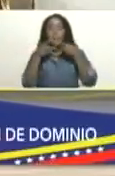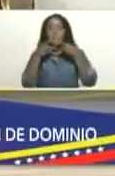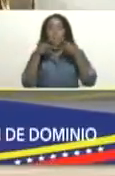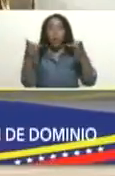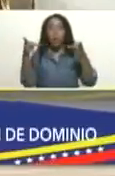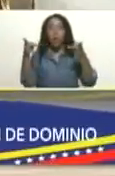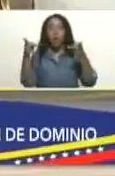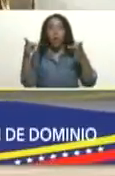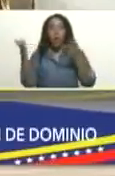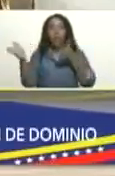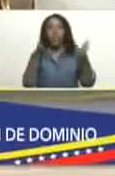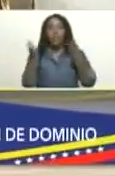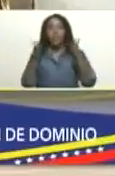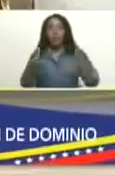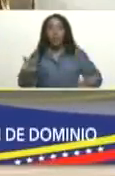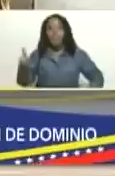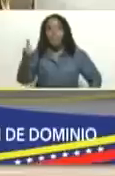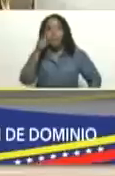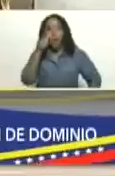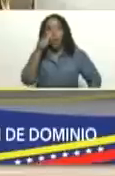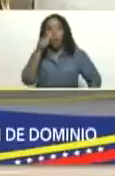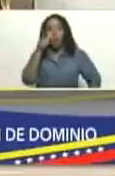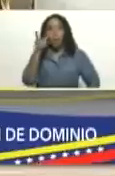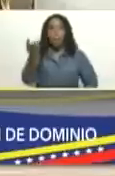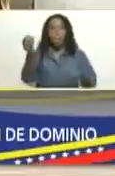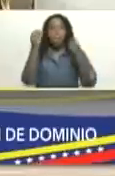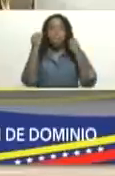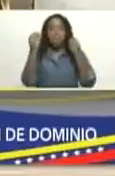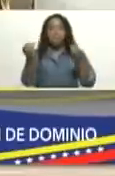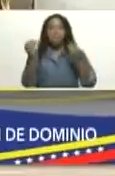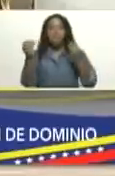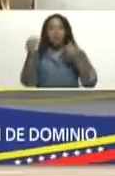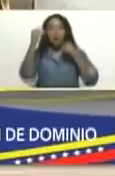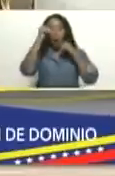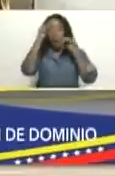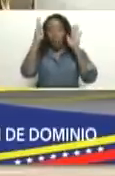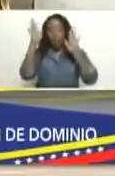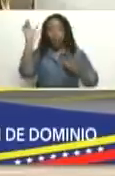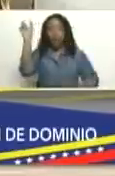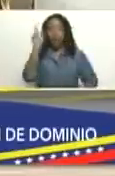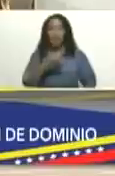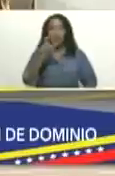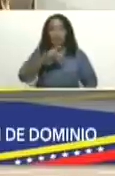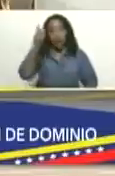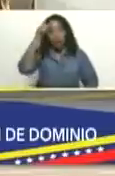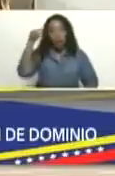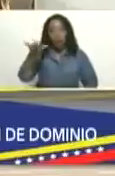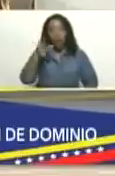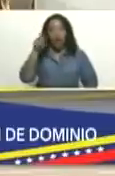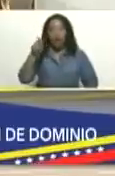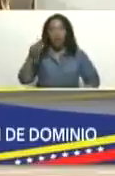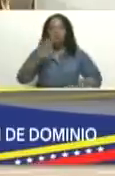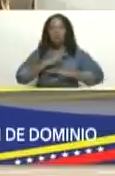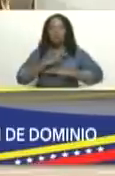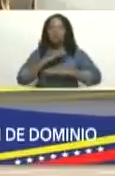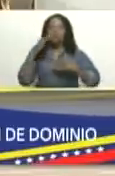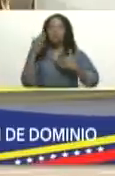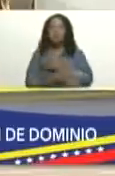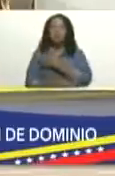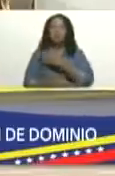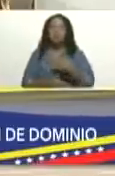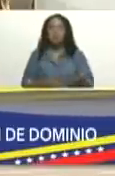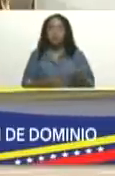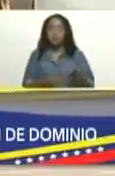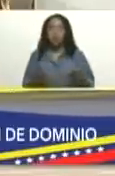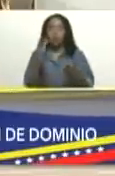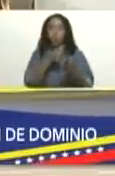para los servicios de seguridad para atender las necesidades del pueblo estos bienes y